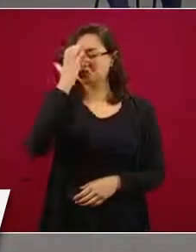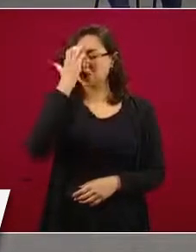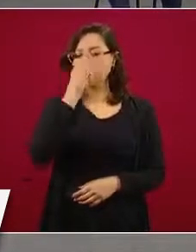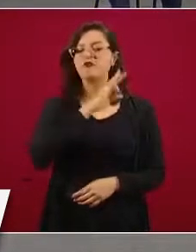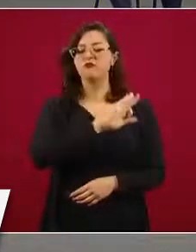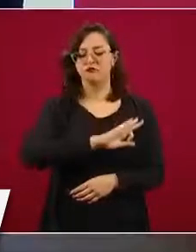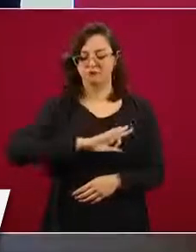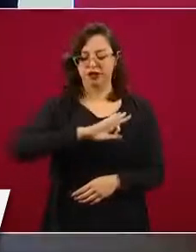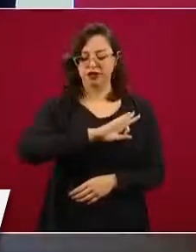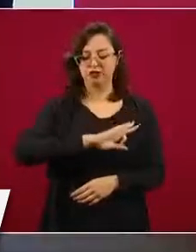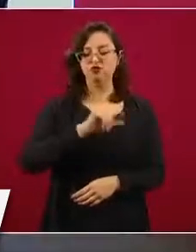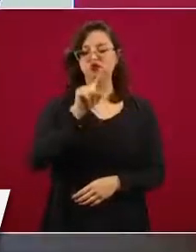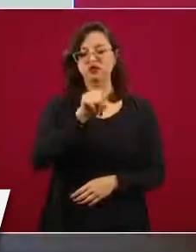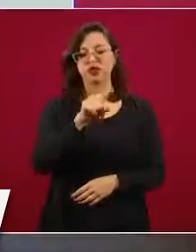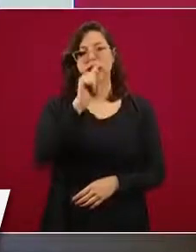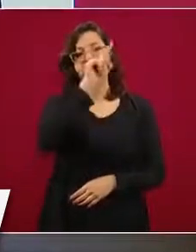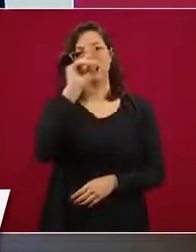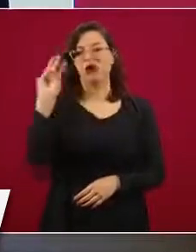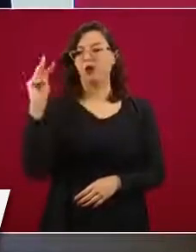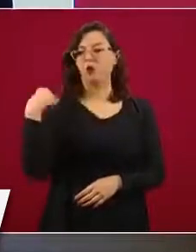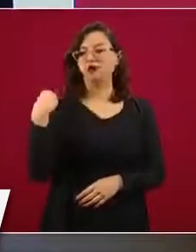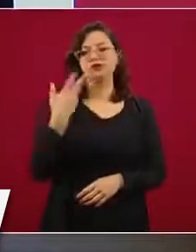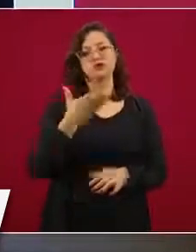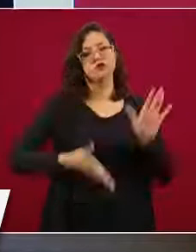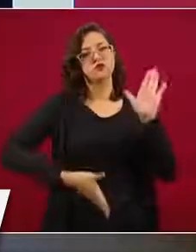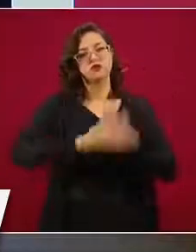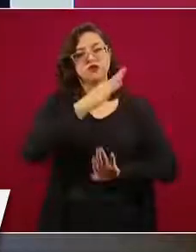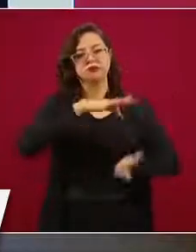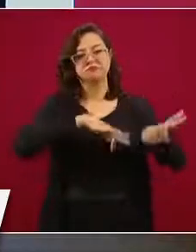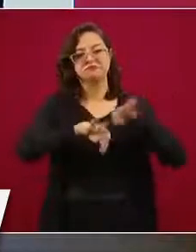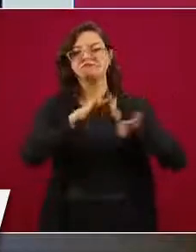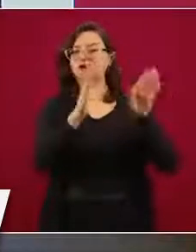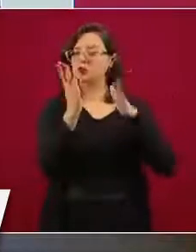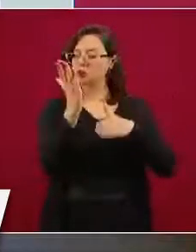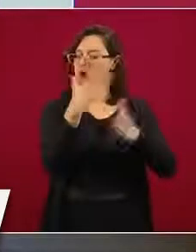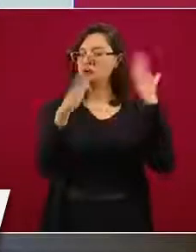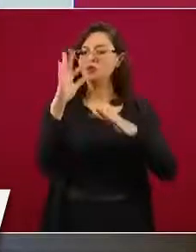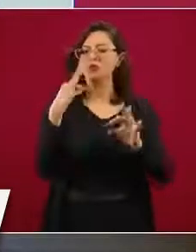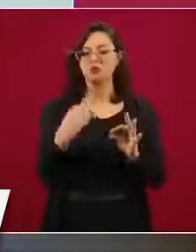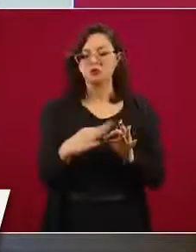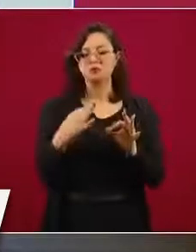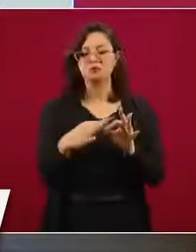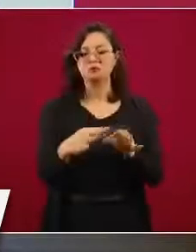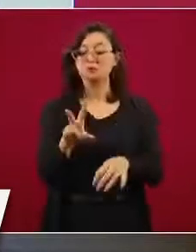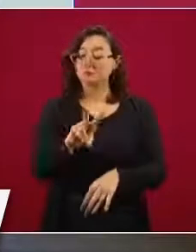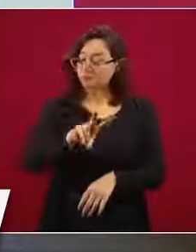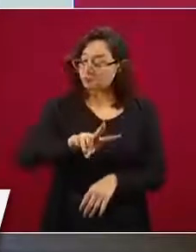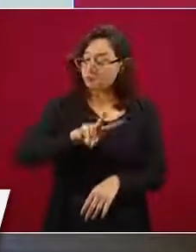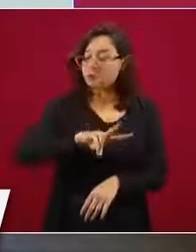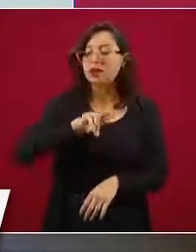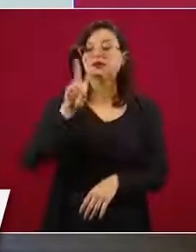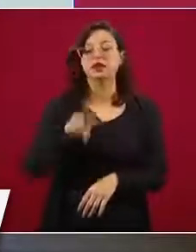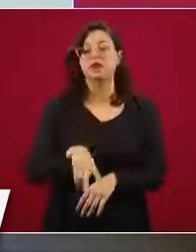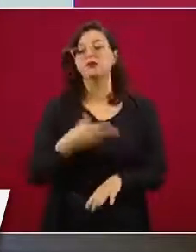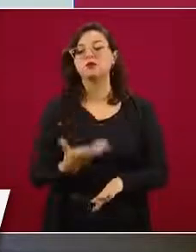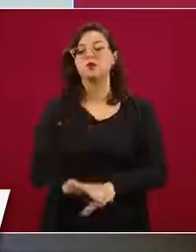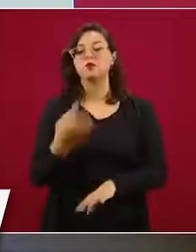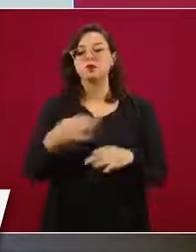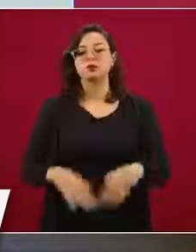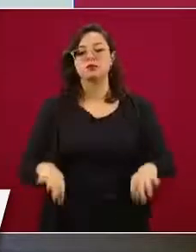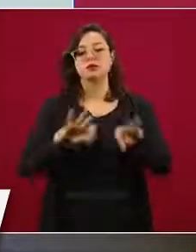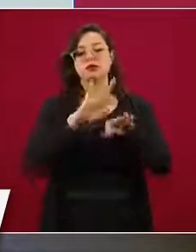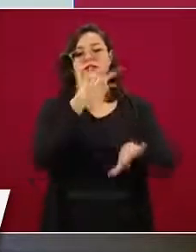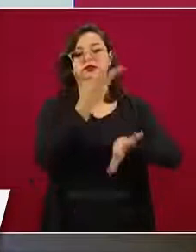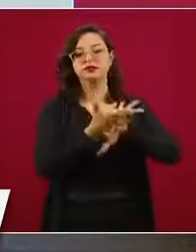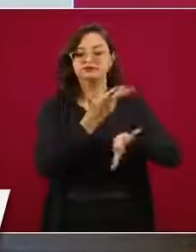de trabajo a la ciudad de Washington. Reconozco la importancia de mantener un diálogo cercano y permanente con